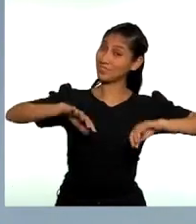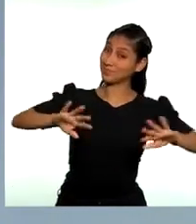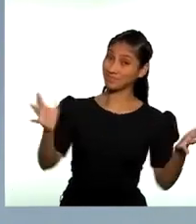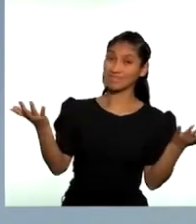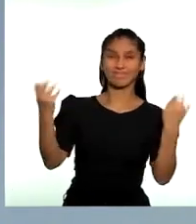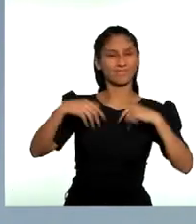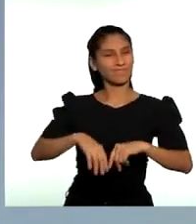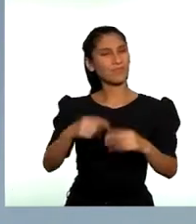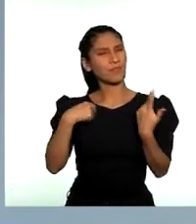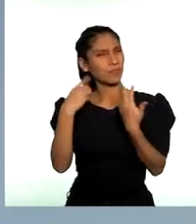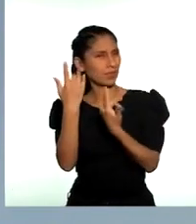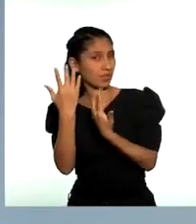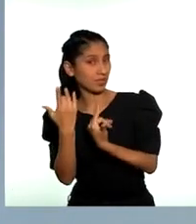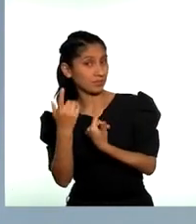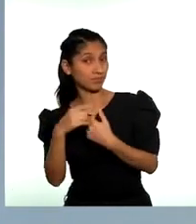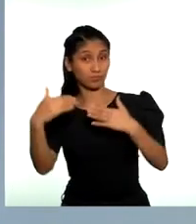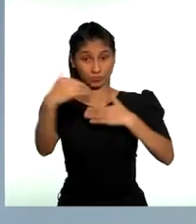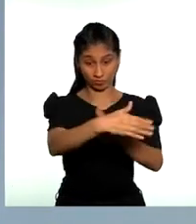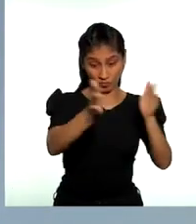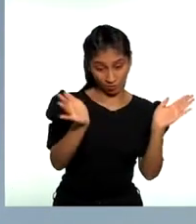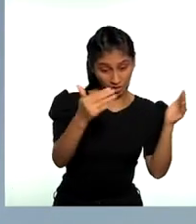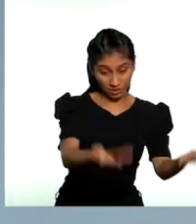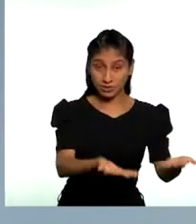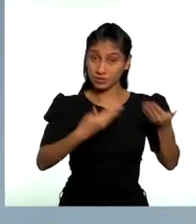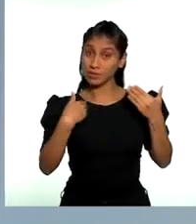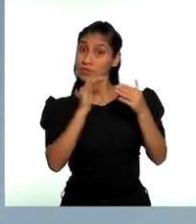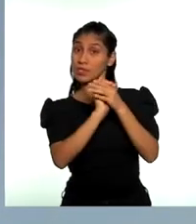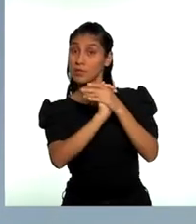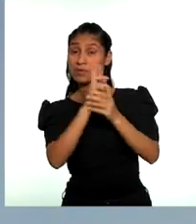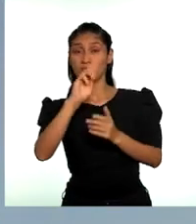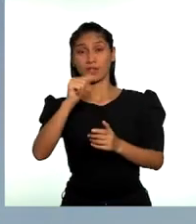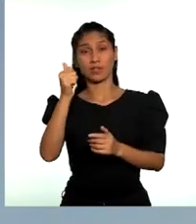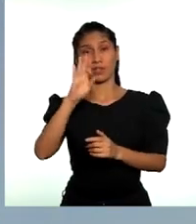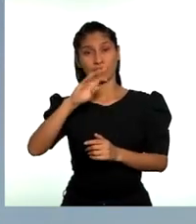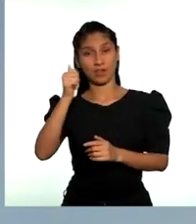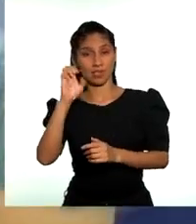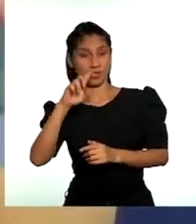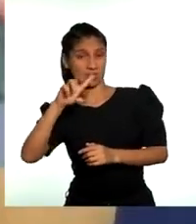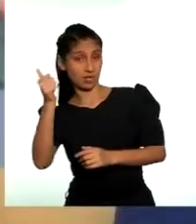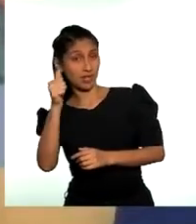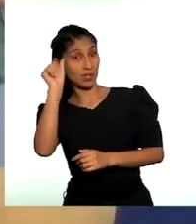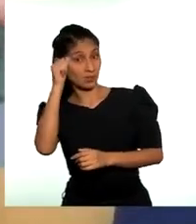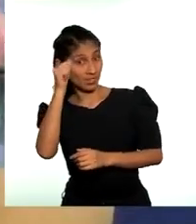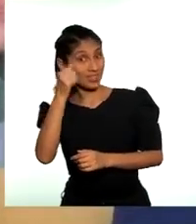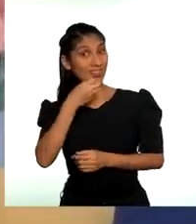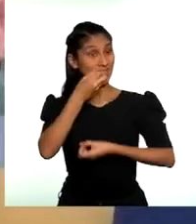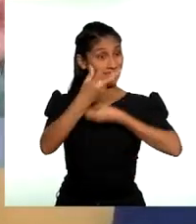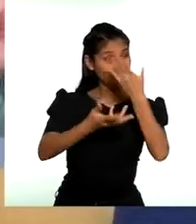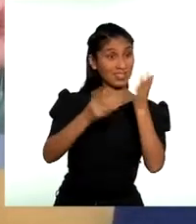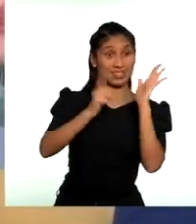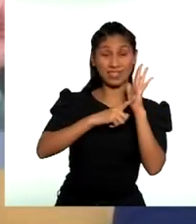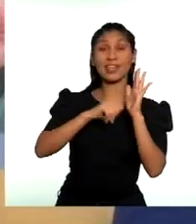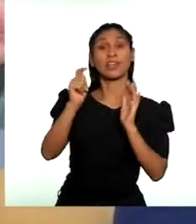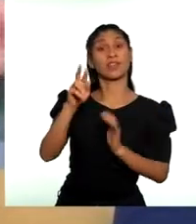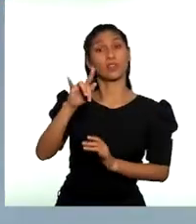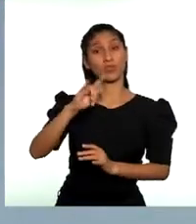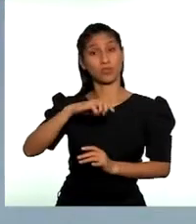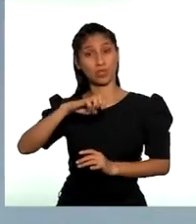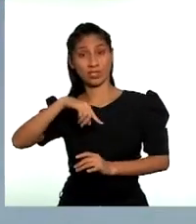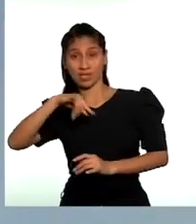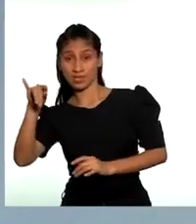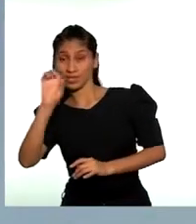Bueno, estoy esperando un paquete de mi amiga Rafaela. ¿Se acuerdan que les conté del hashtag trueque bicentenario?